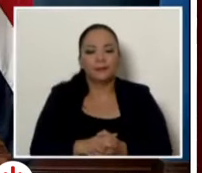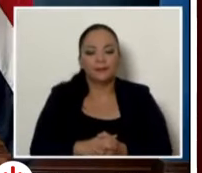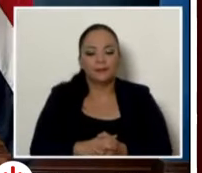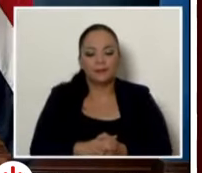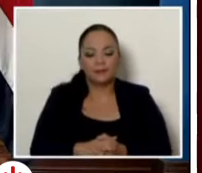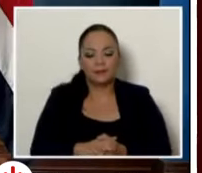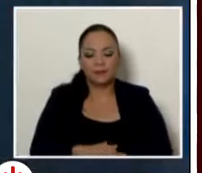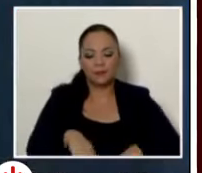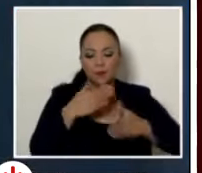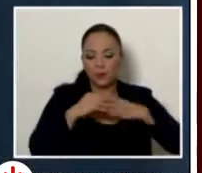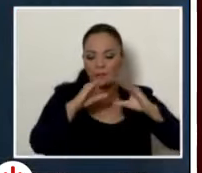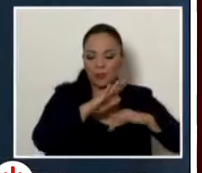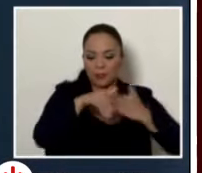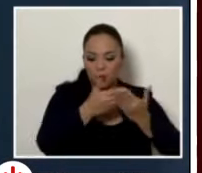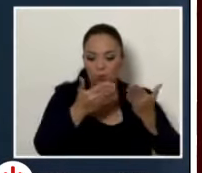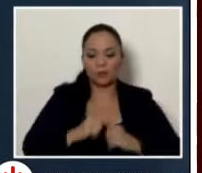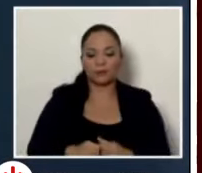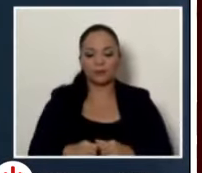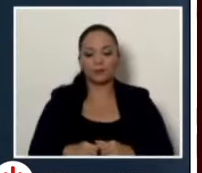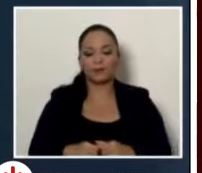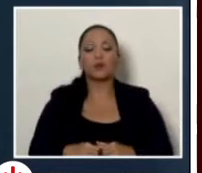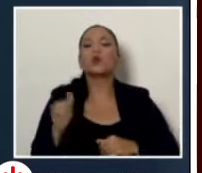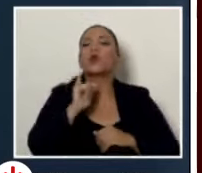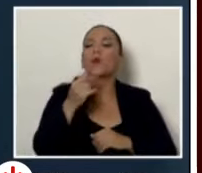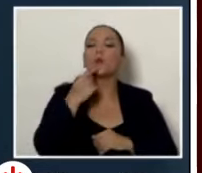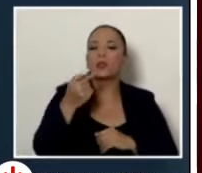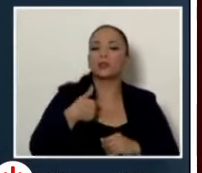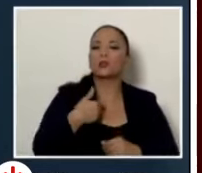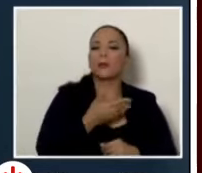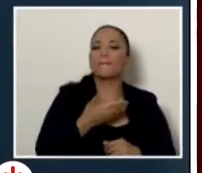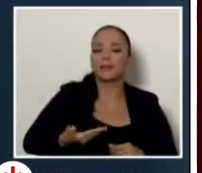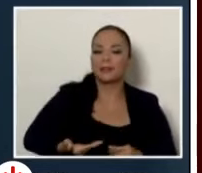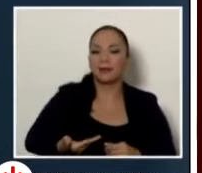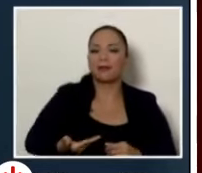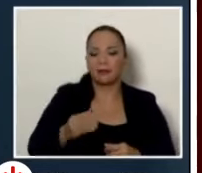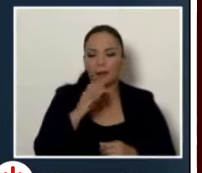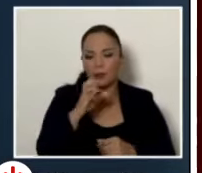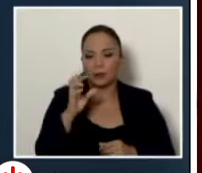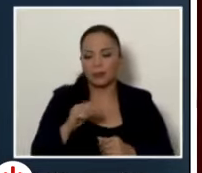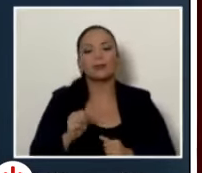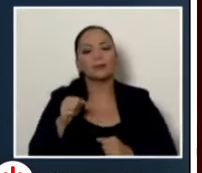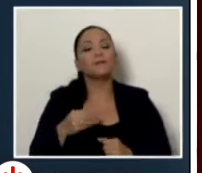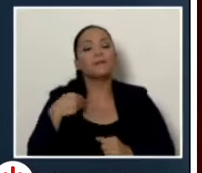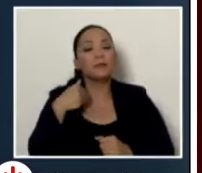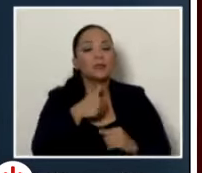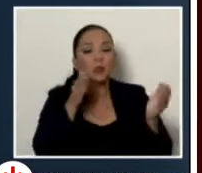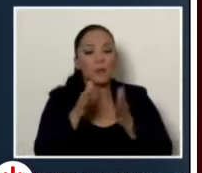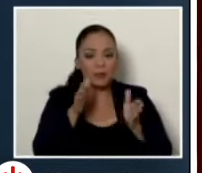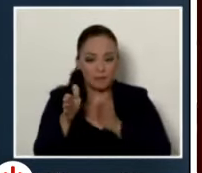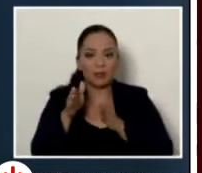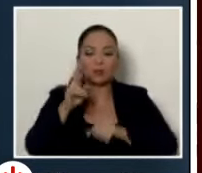Muy buenas tardes a todos. Tal y como lo indica el señor Presidente de la República, el Ministerio de Planificación